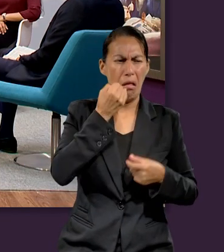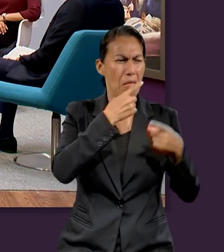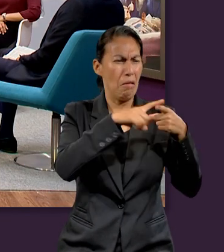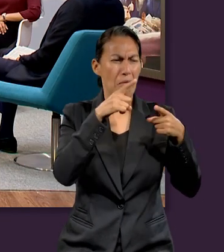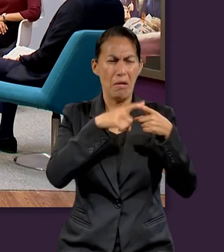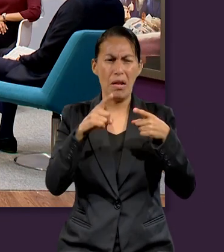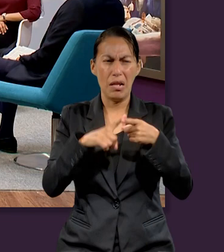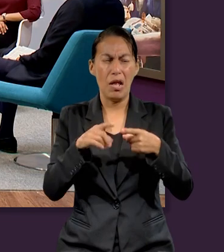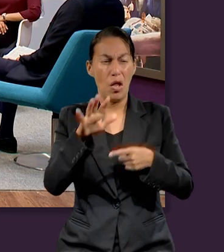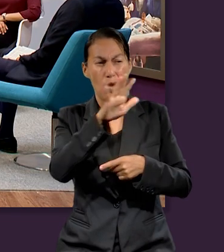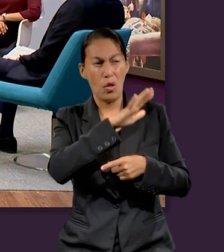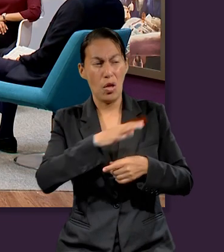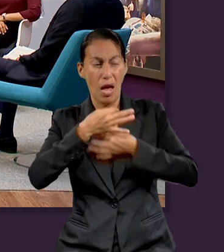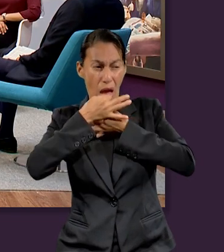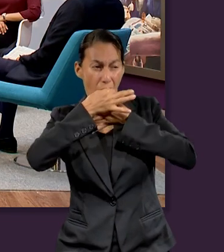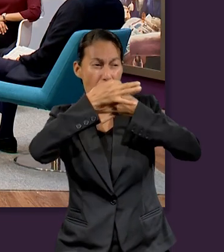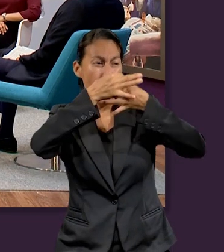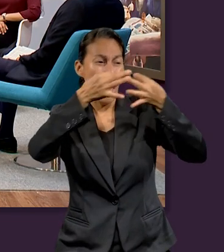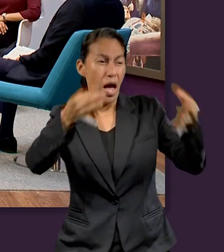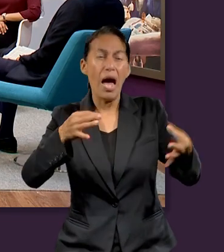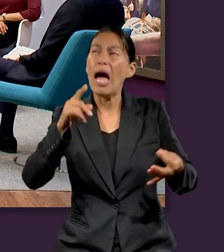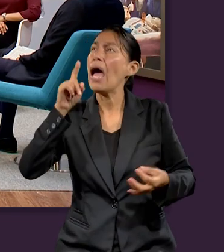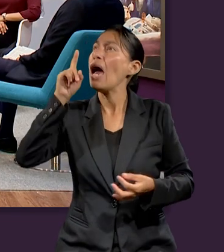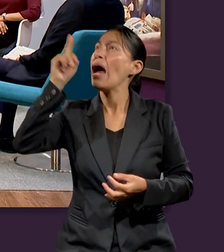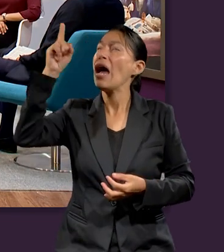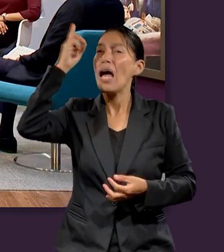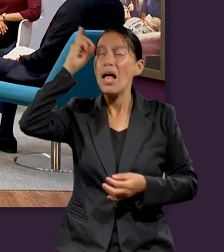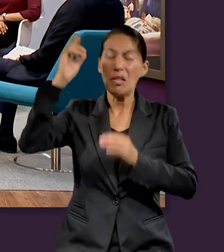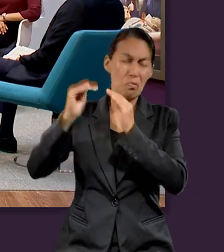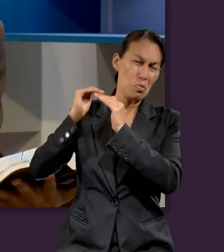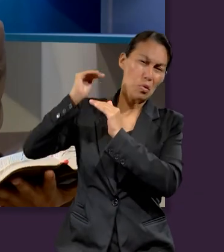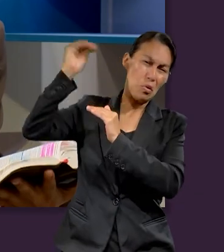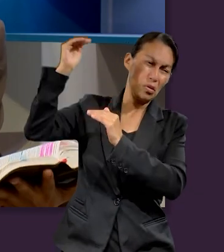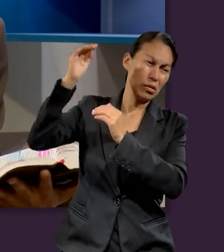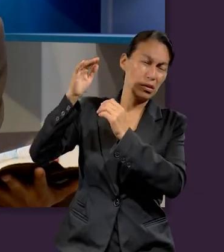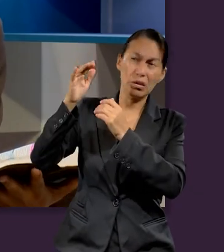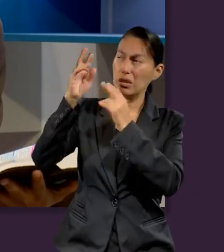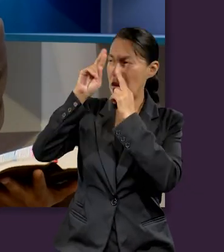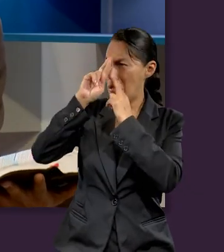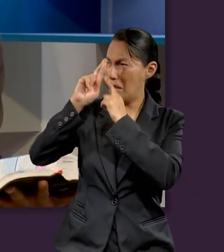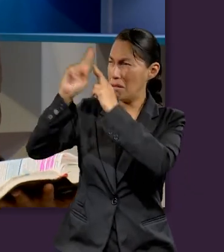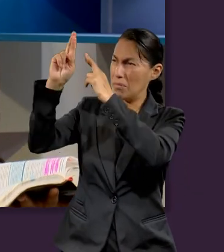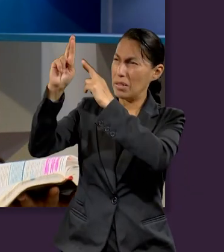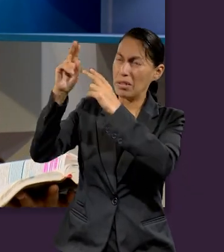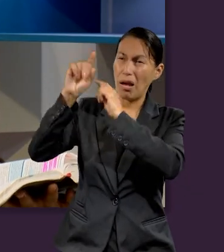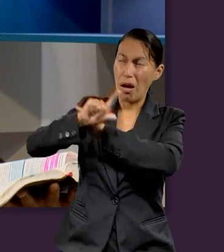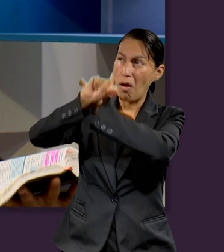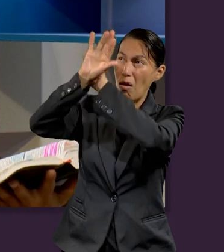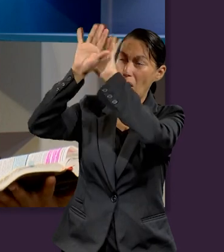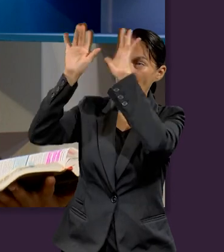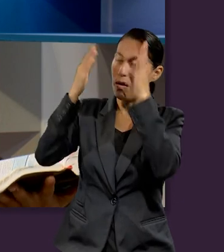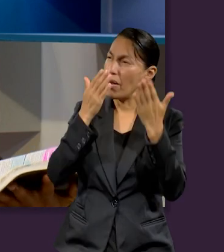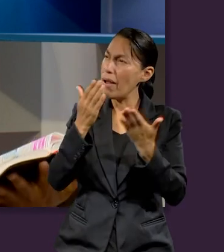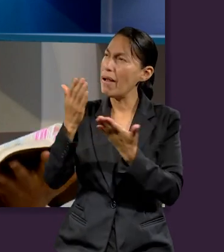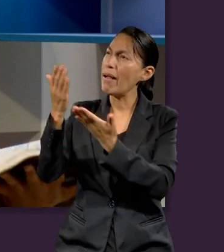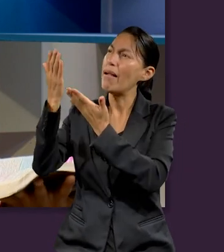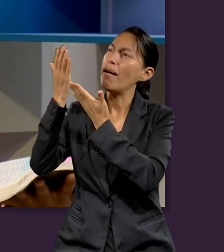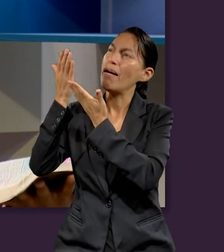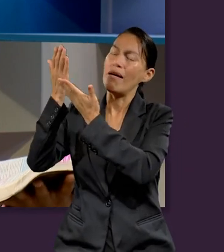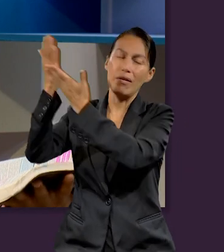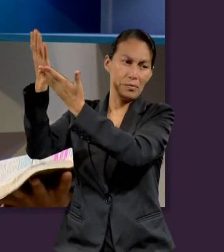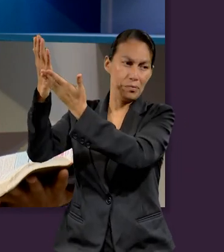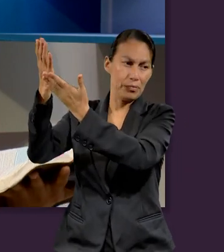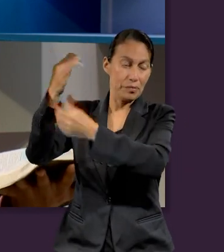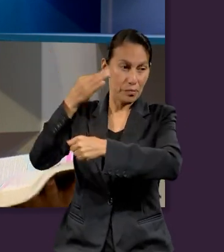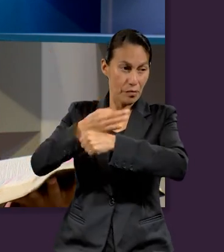diciéndoles a gran voz, teman a Dios y denle gloria a Dios, porque la hora de su juicio ha